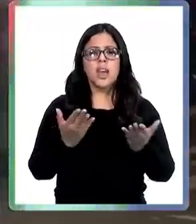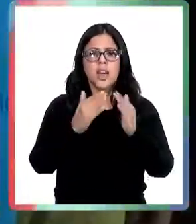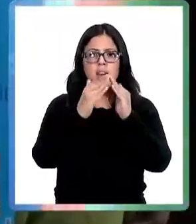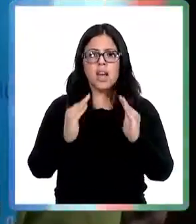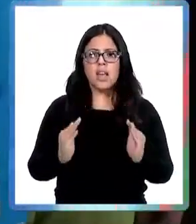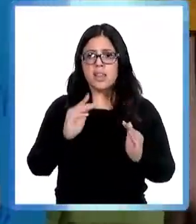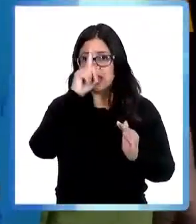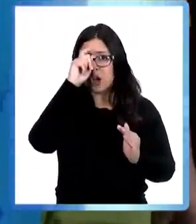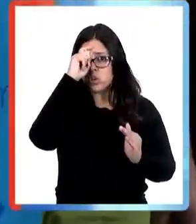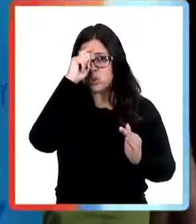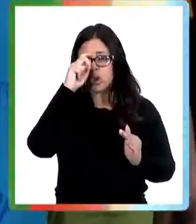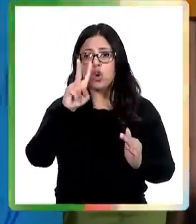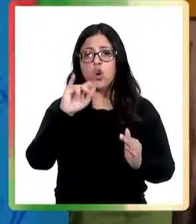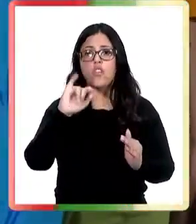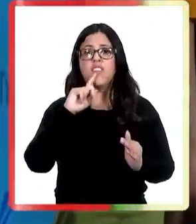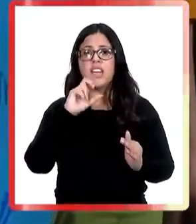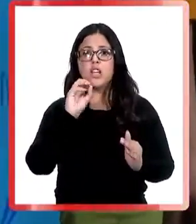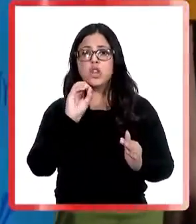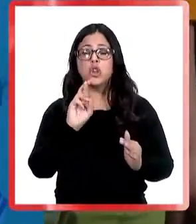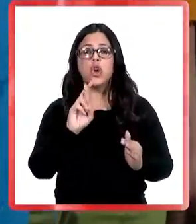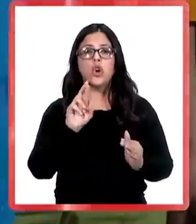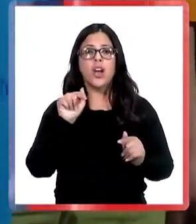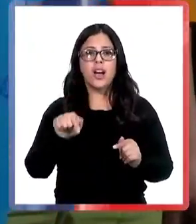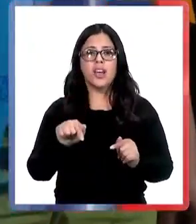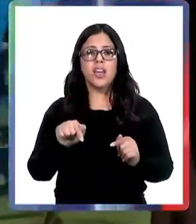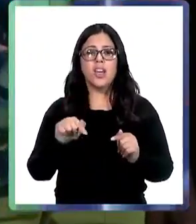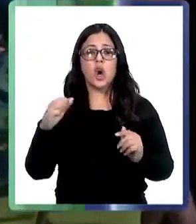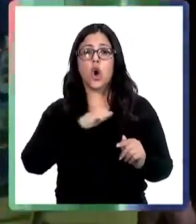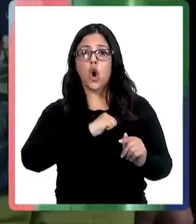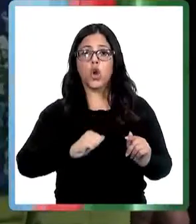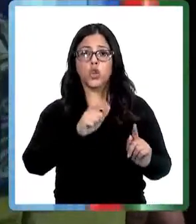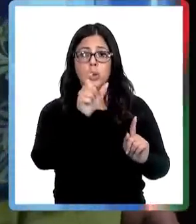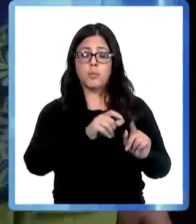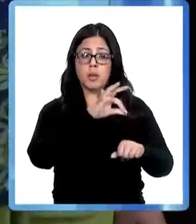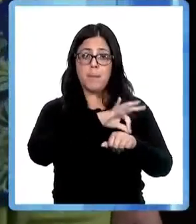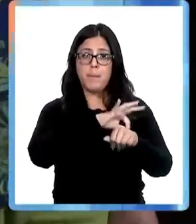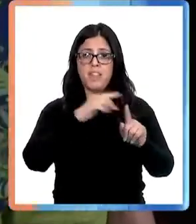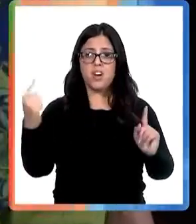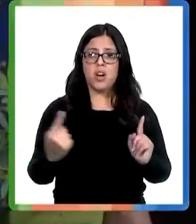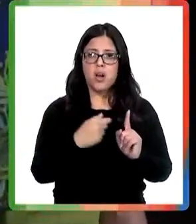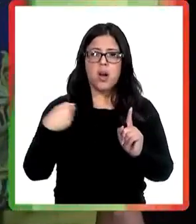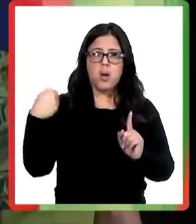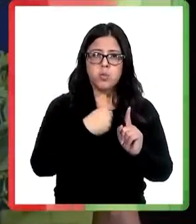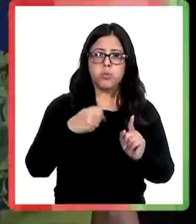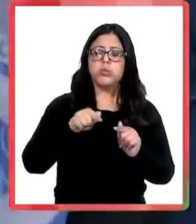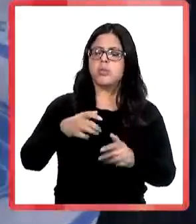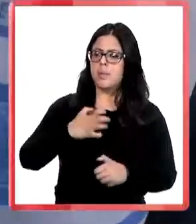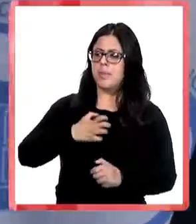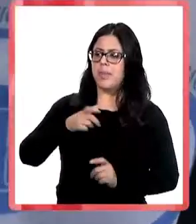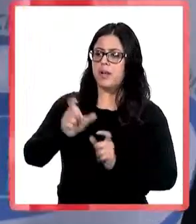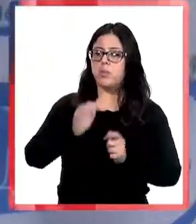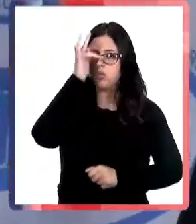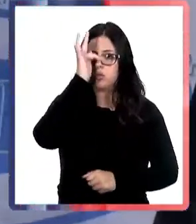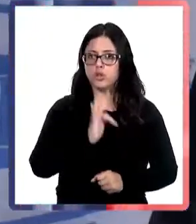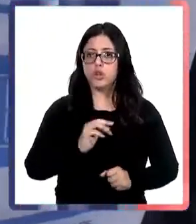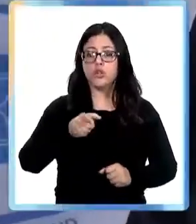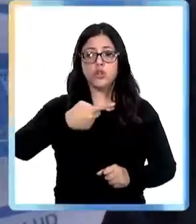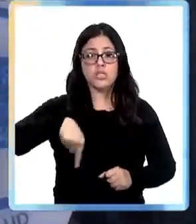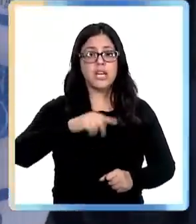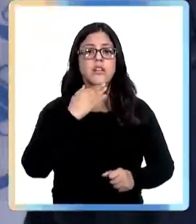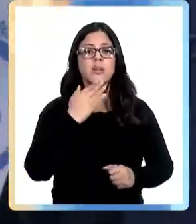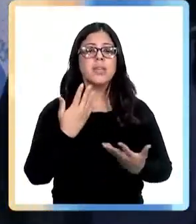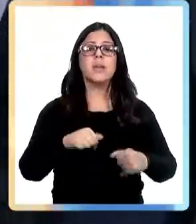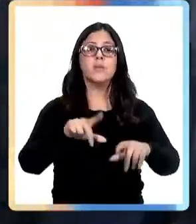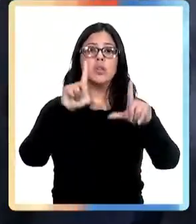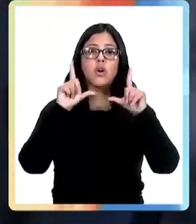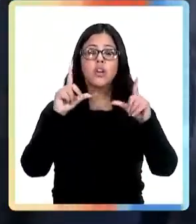Silva contra un médico de este recinto asistencial. El hecho generó temor en los trabajadores quienes incluso